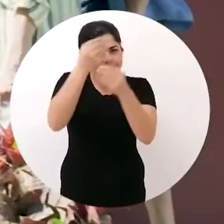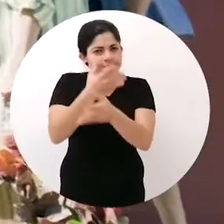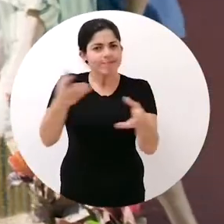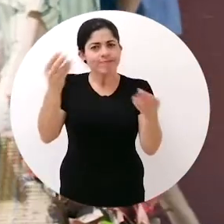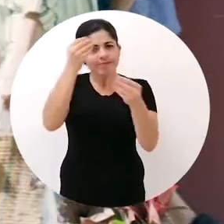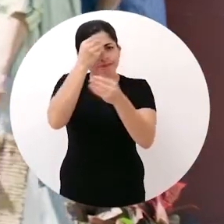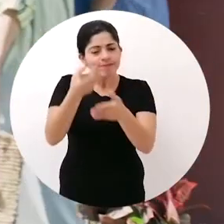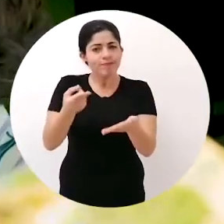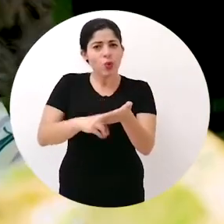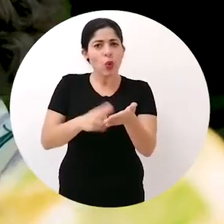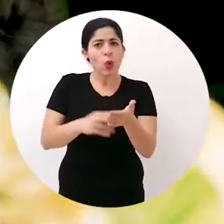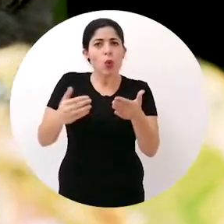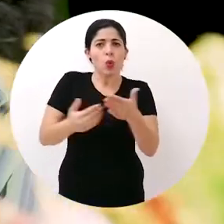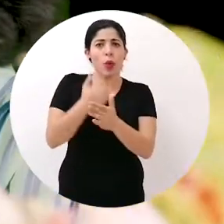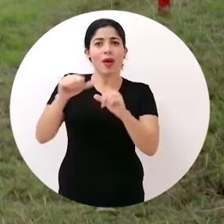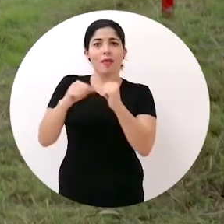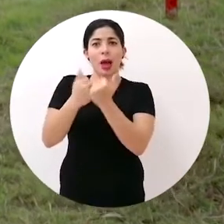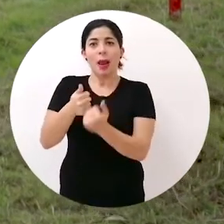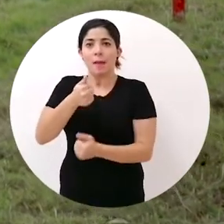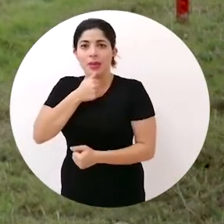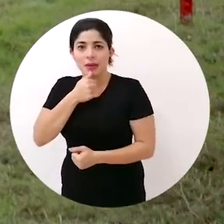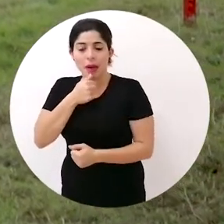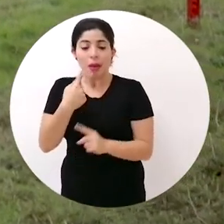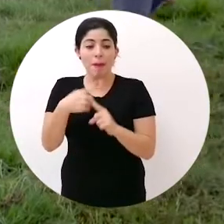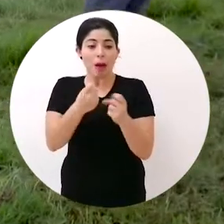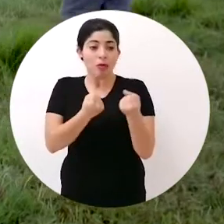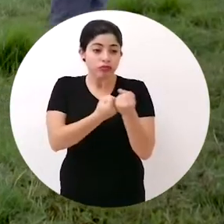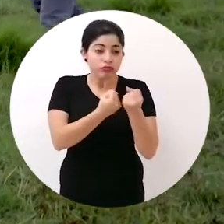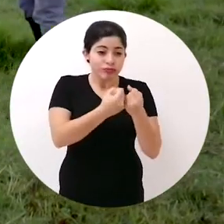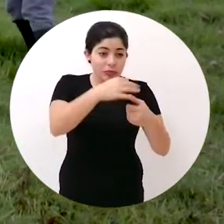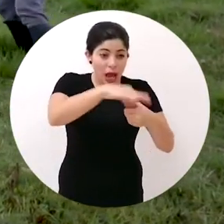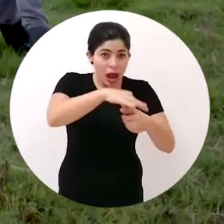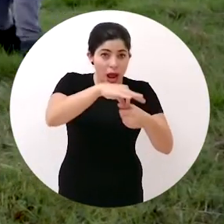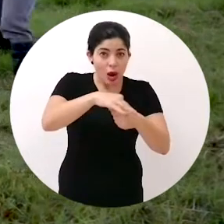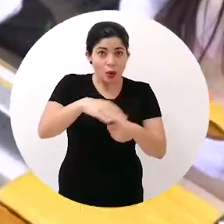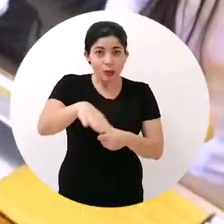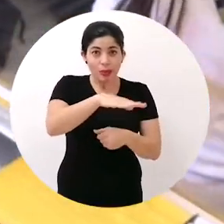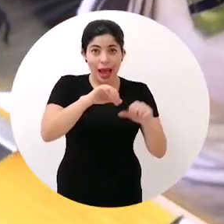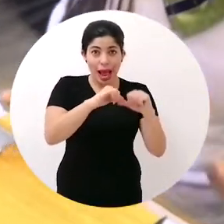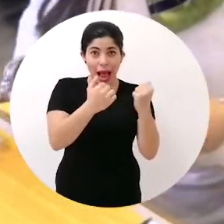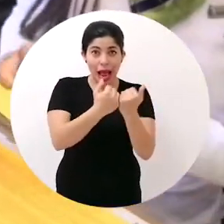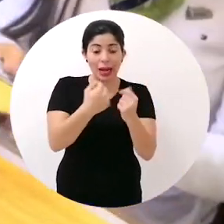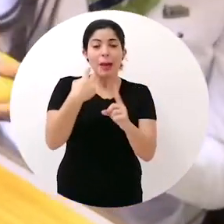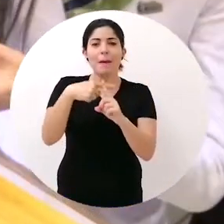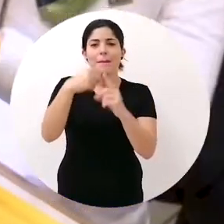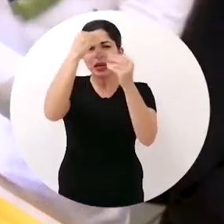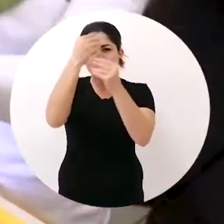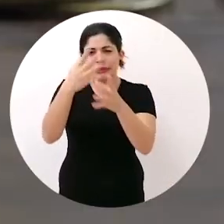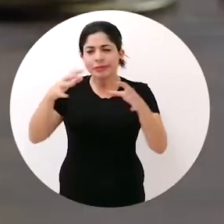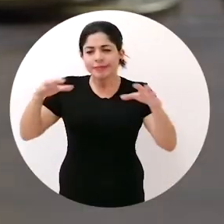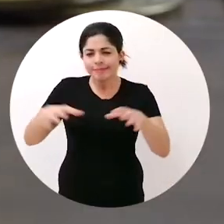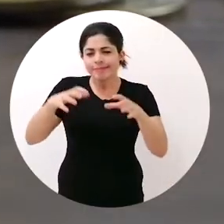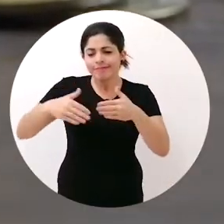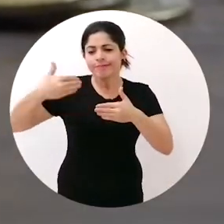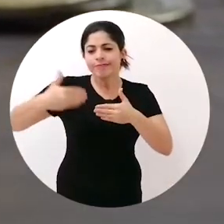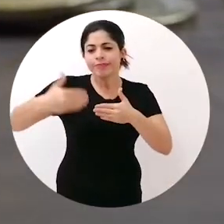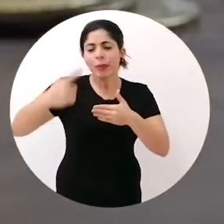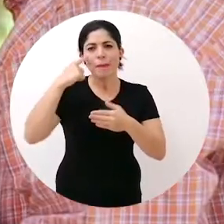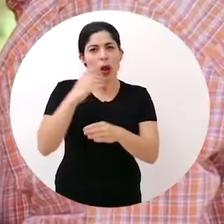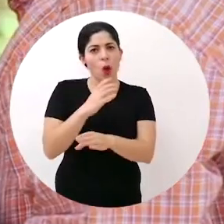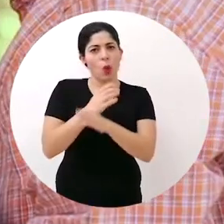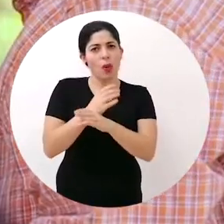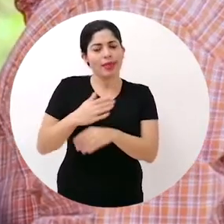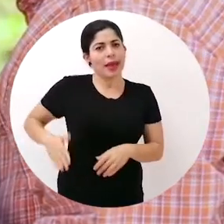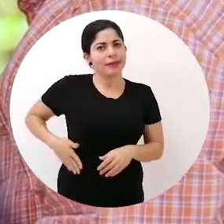nuevas contrataciones en el sector privado, apoyos al sector agropecuario y daremos a conocer más acciones para